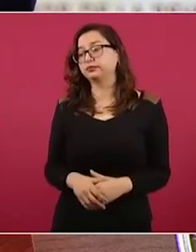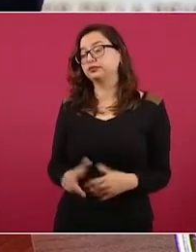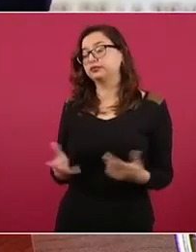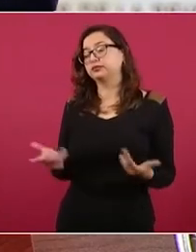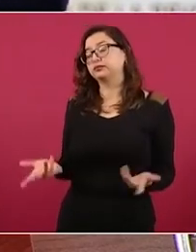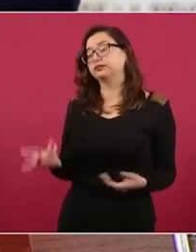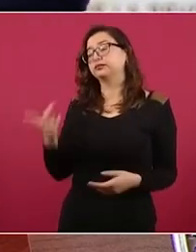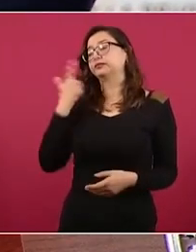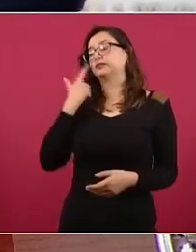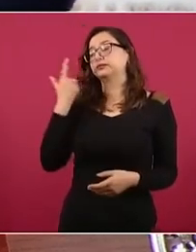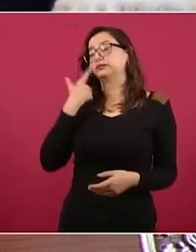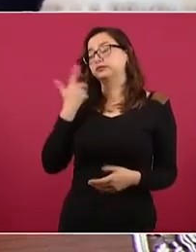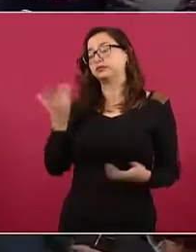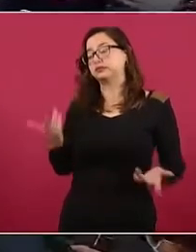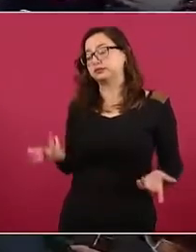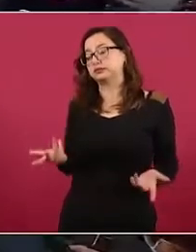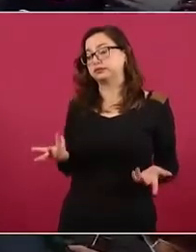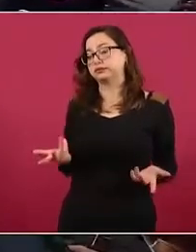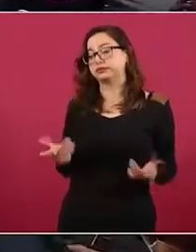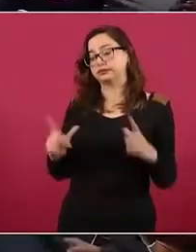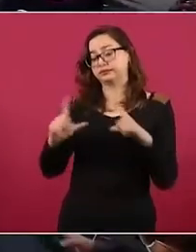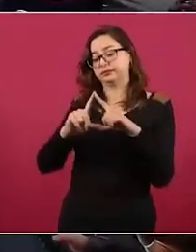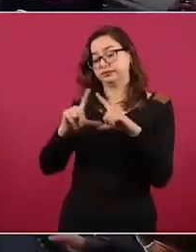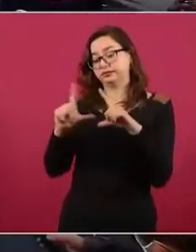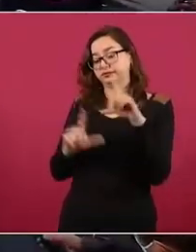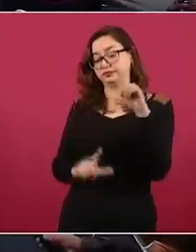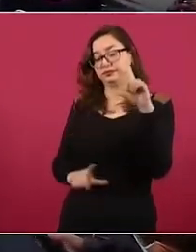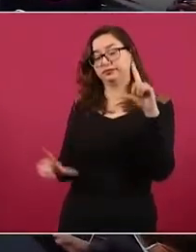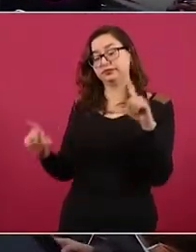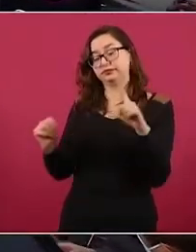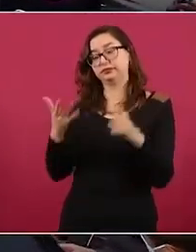sociedad por la desigualdad piramidal.